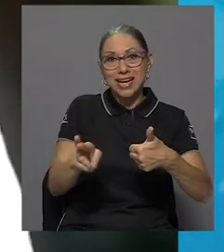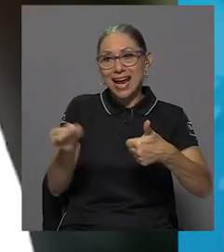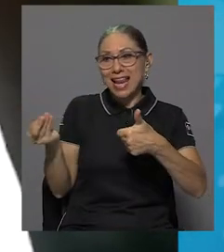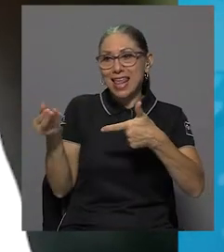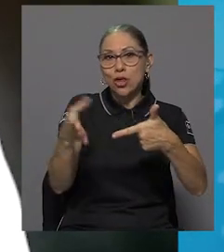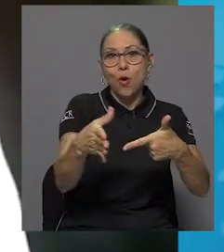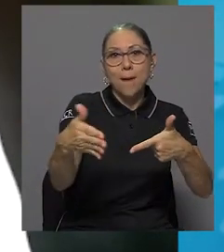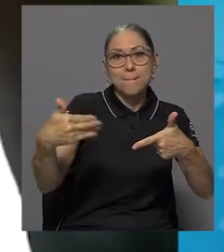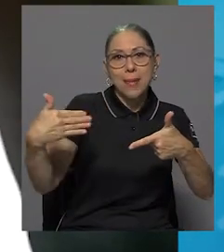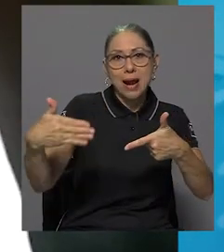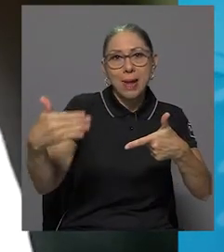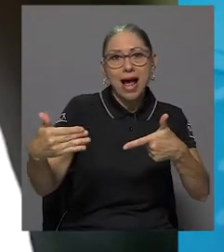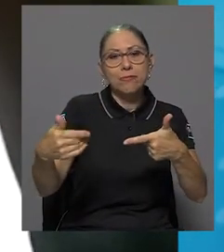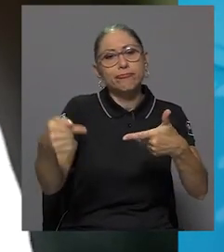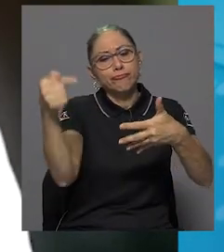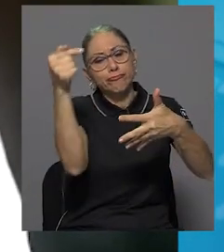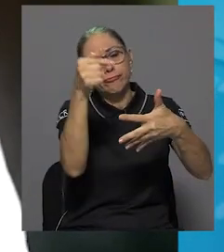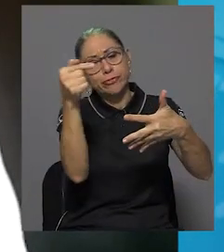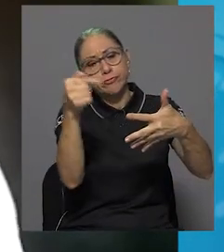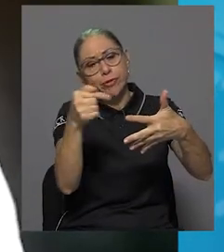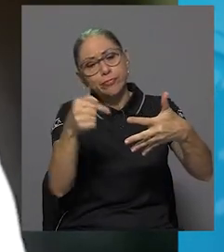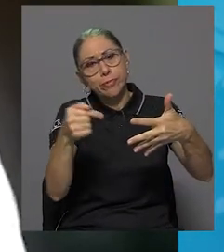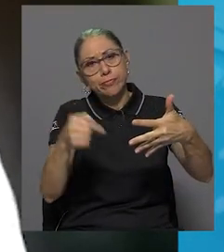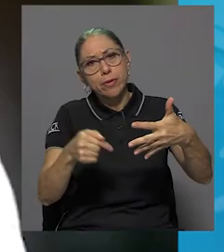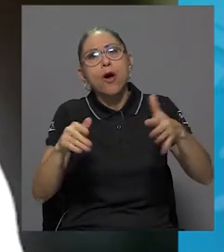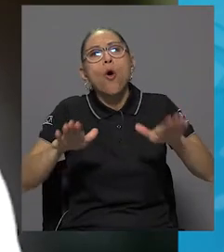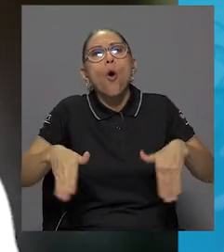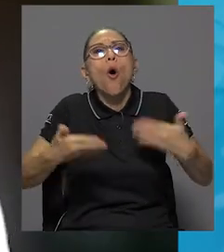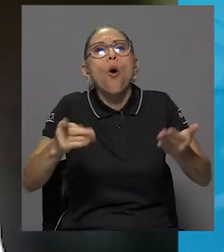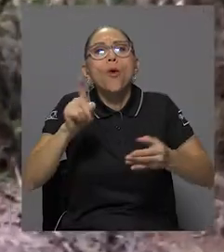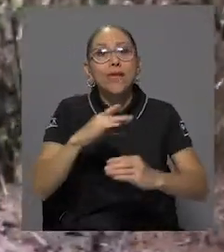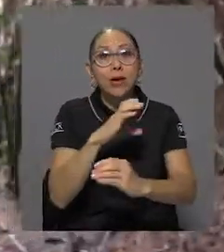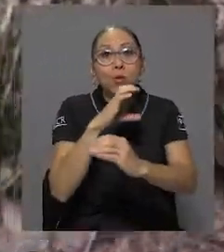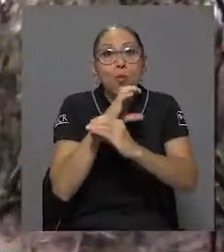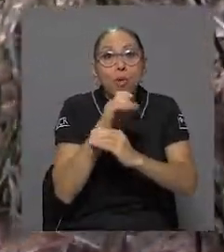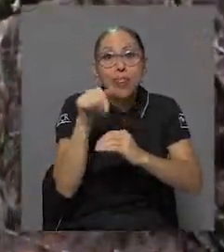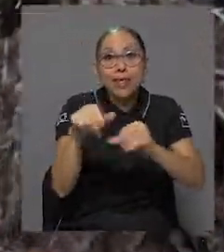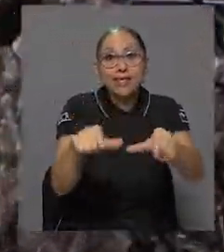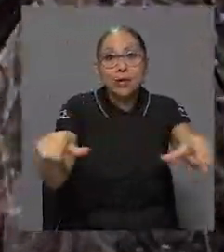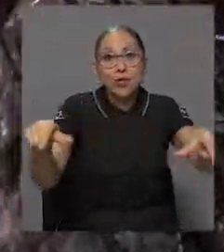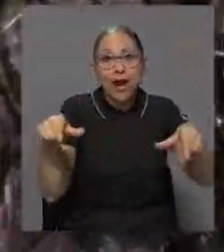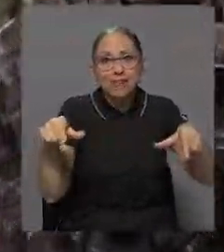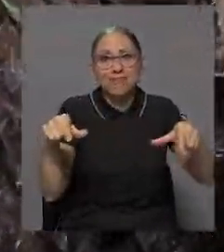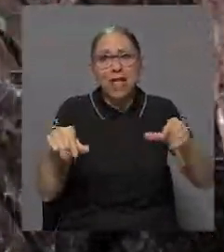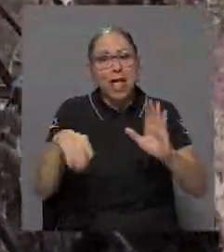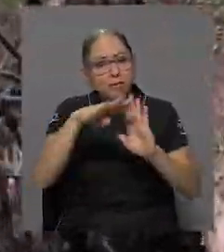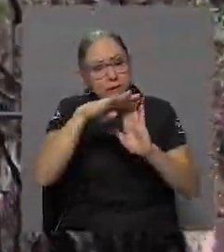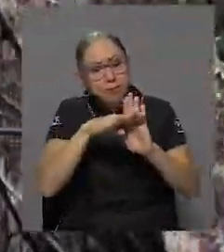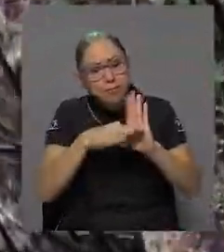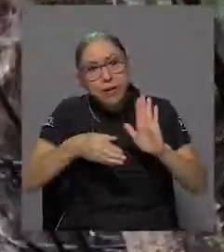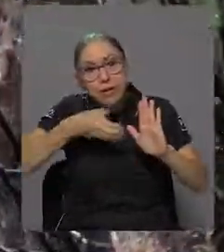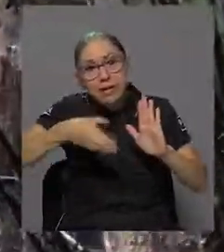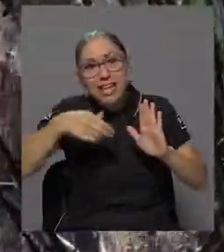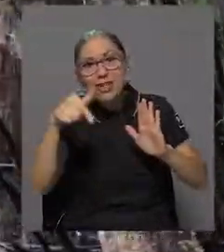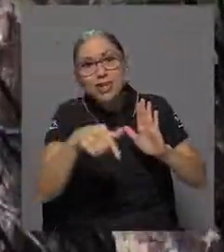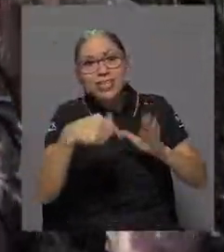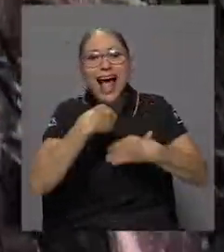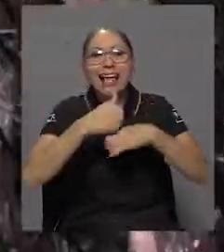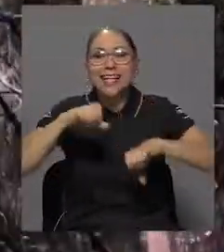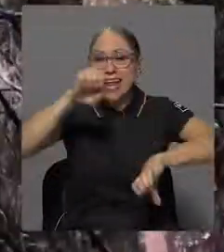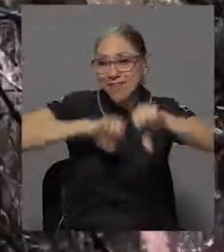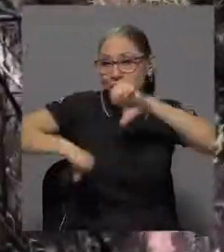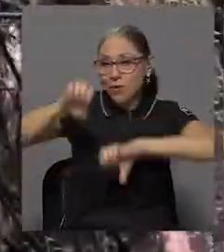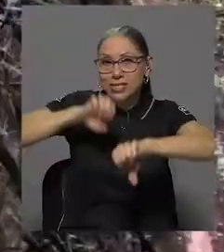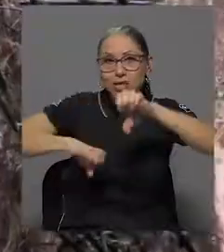indicaciones de cómo tenían que gestionar este lugar y dentro de esas indicaciones estaba realizar una evaluación